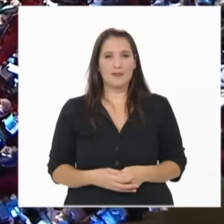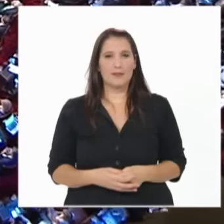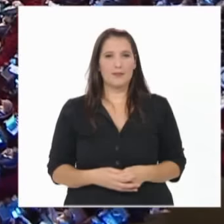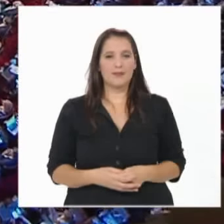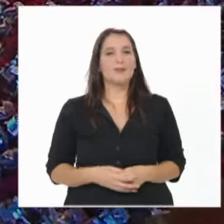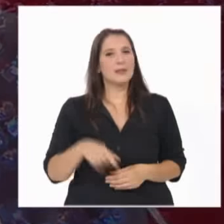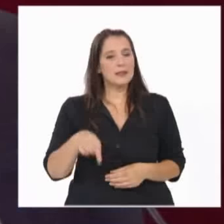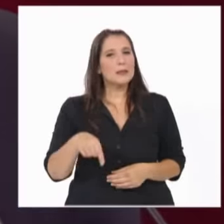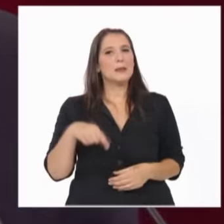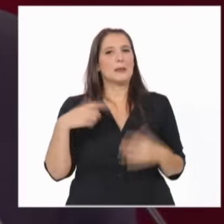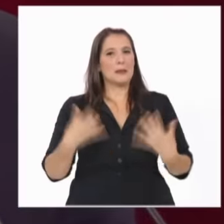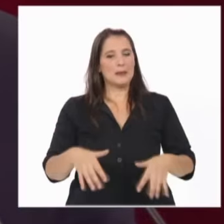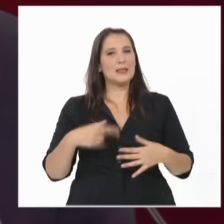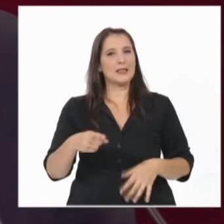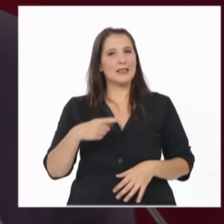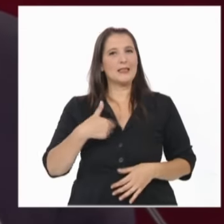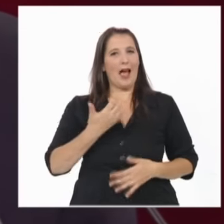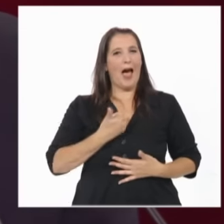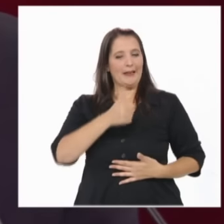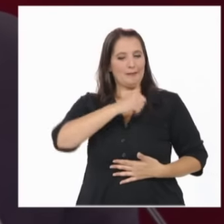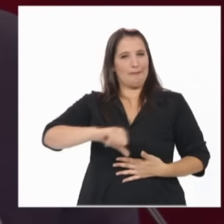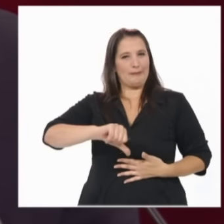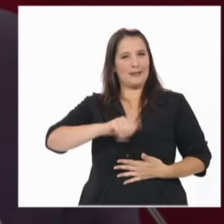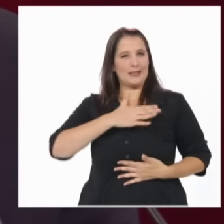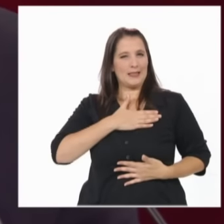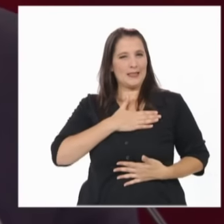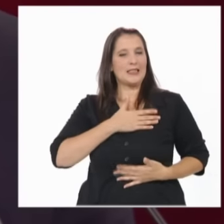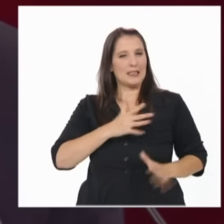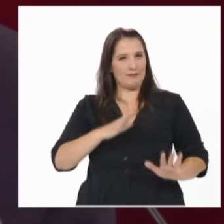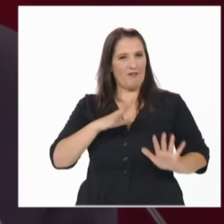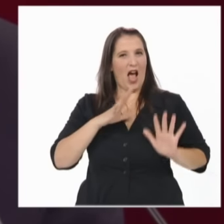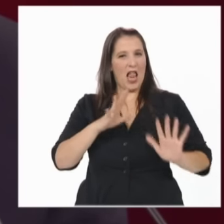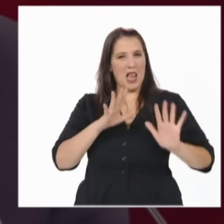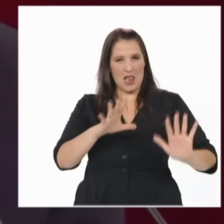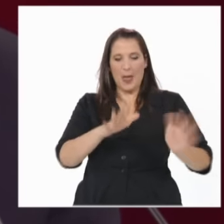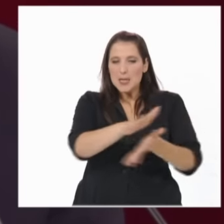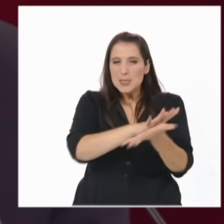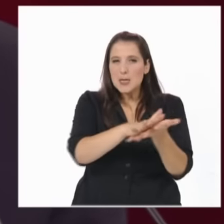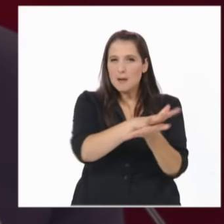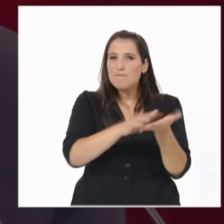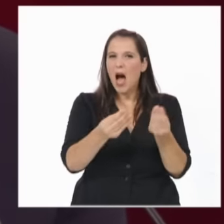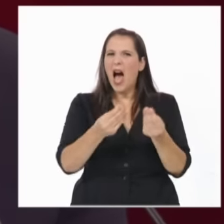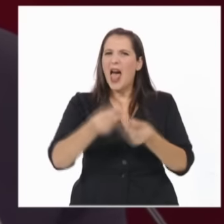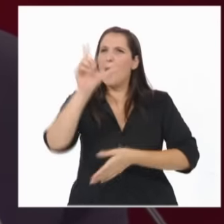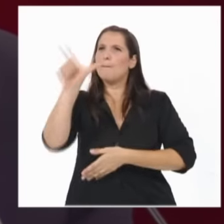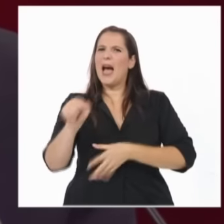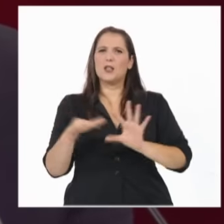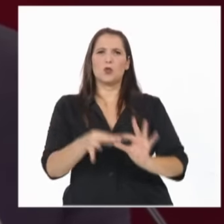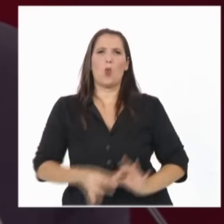Esta es una de las tantas heridas que tenemos que curar para poder empezar a construir un país unidos.